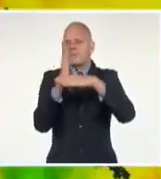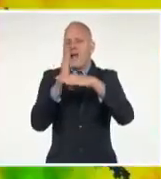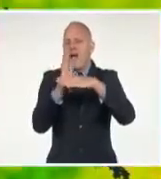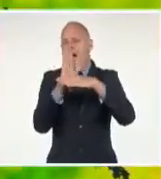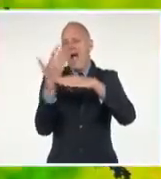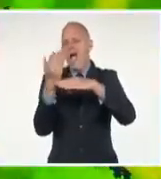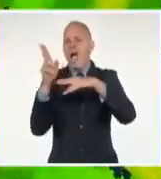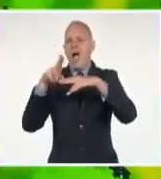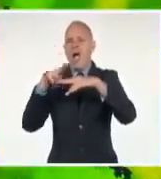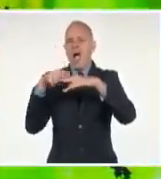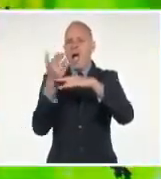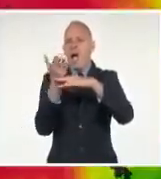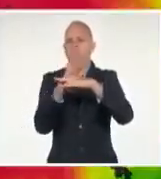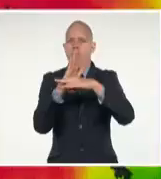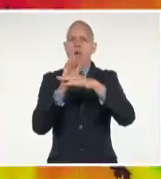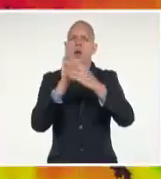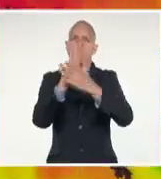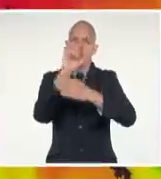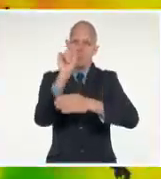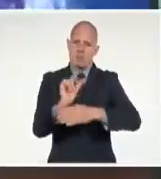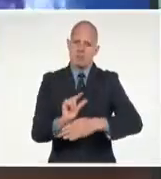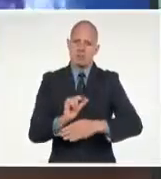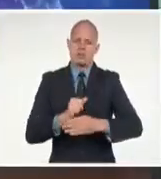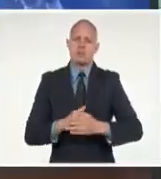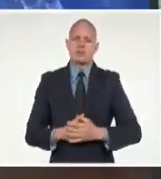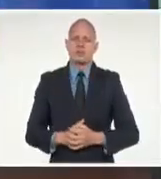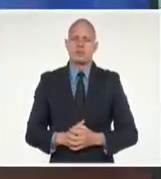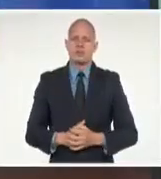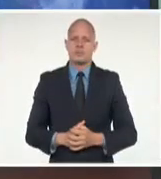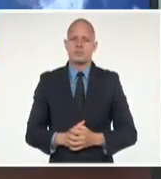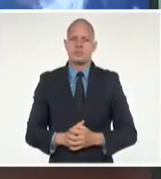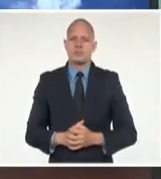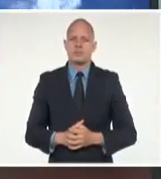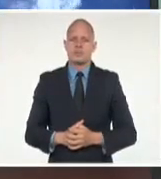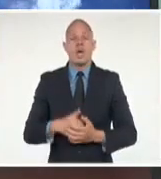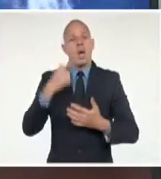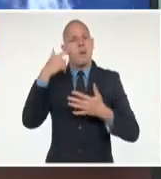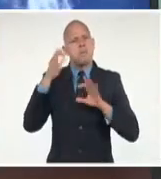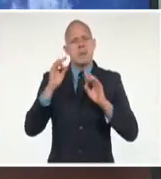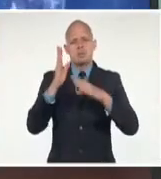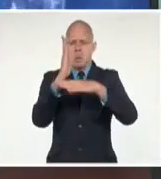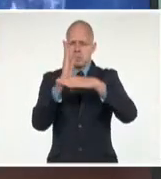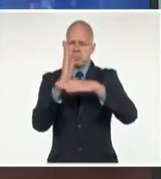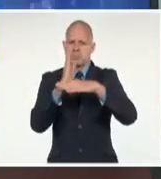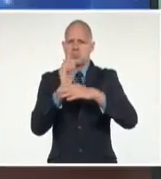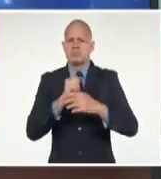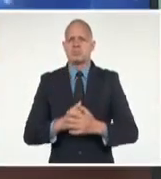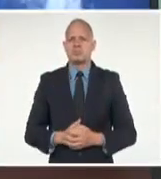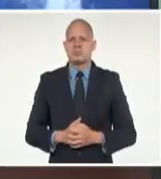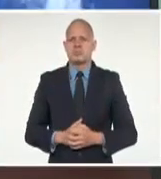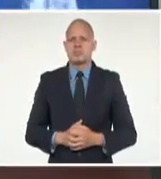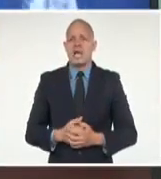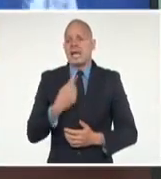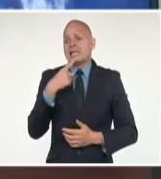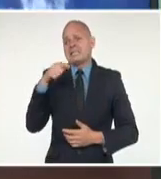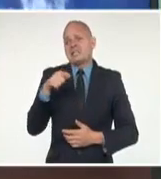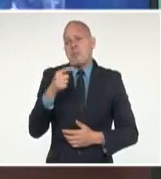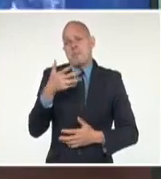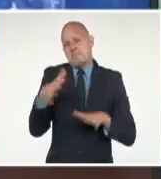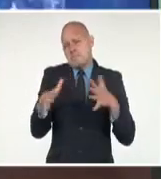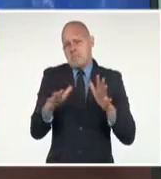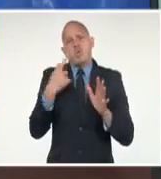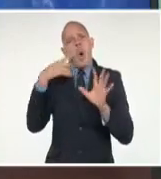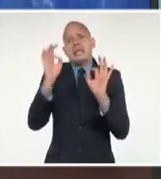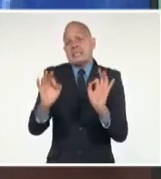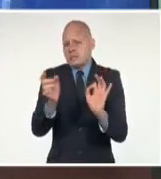y la provincia de Mayabeque, aproximadamente en esta zona. Pero les digo, es un centro teórico, en realidad,